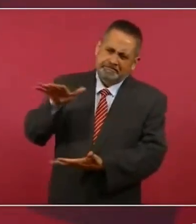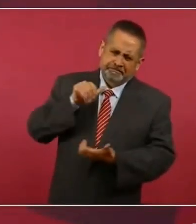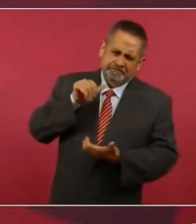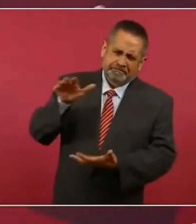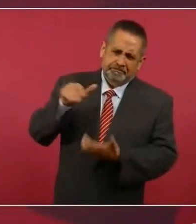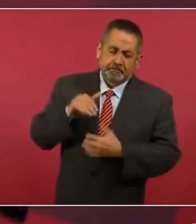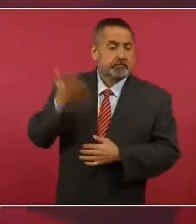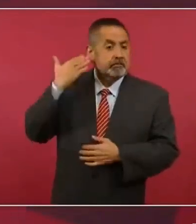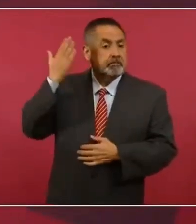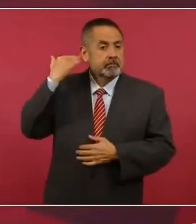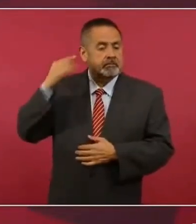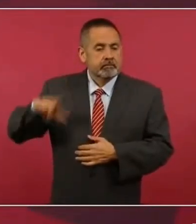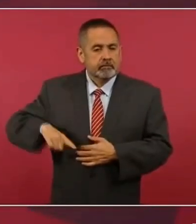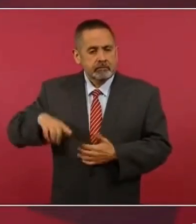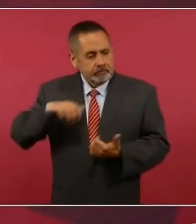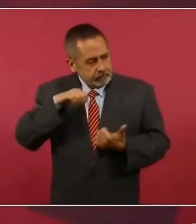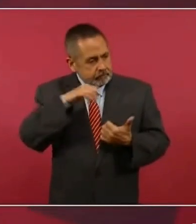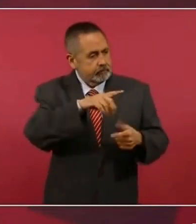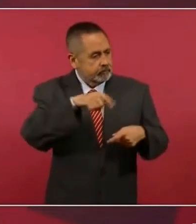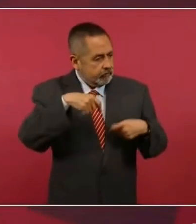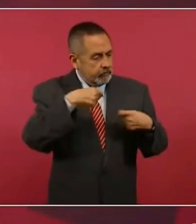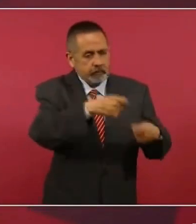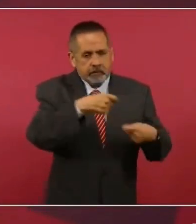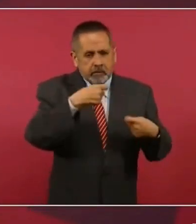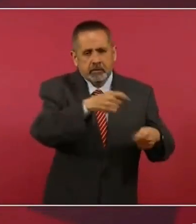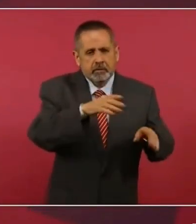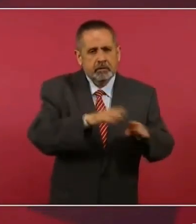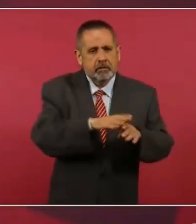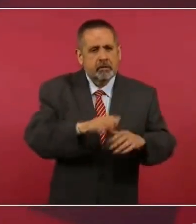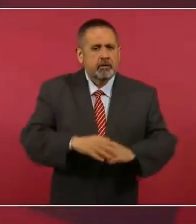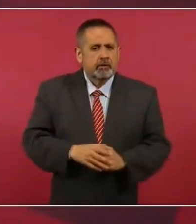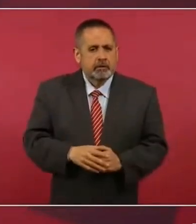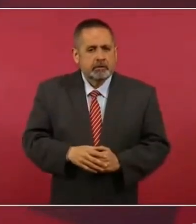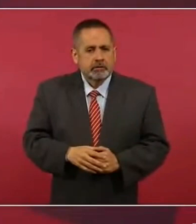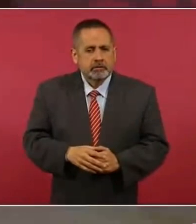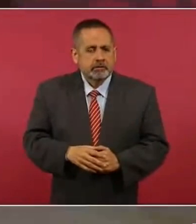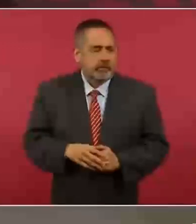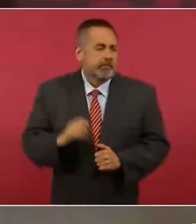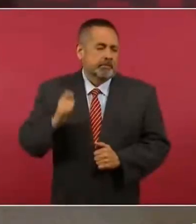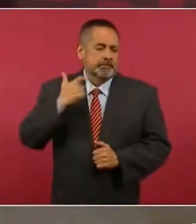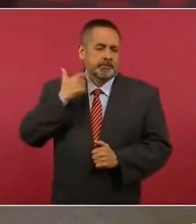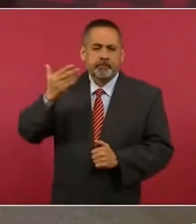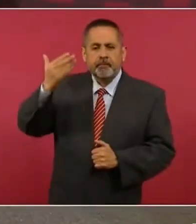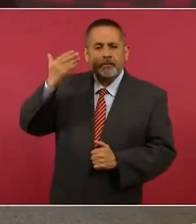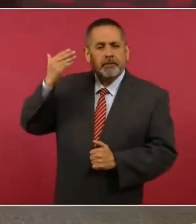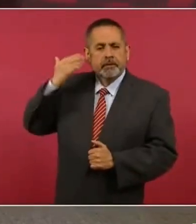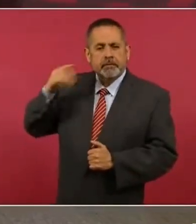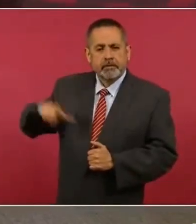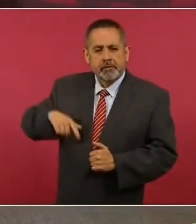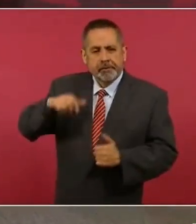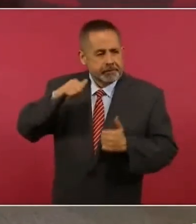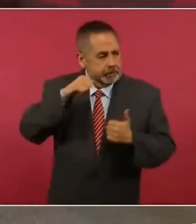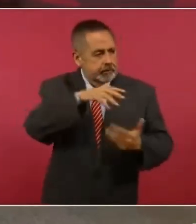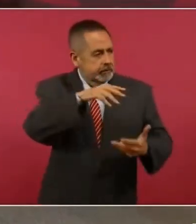los gobiernos, que